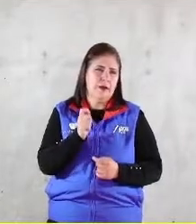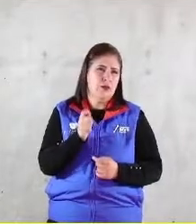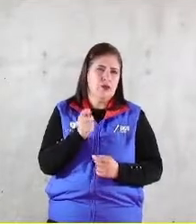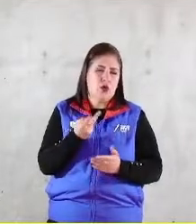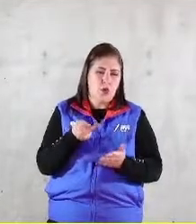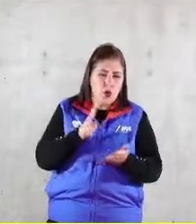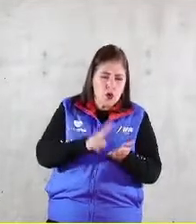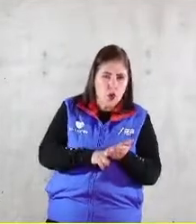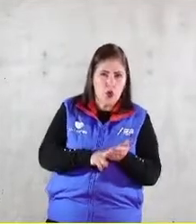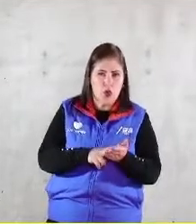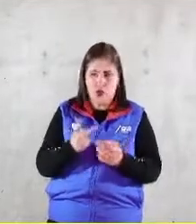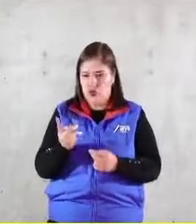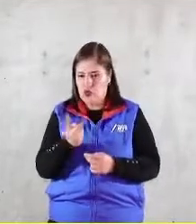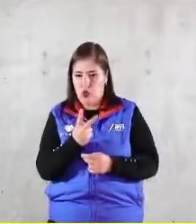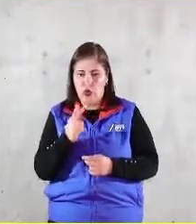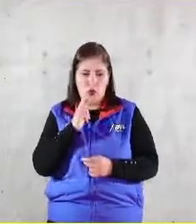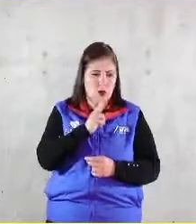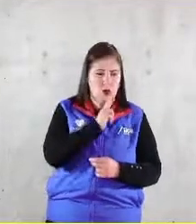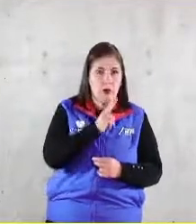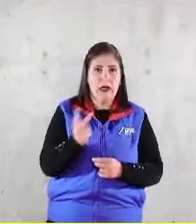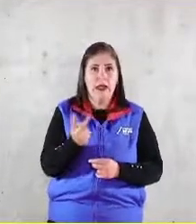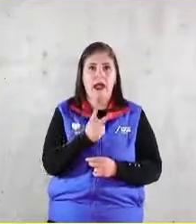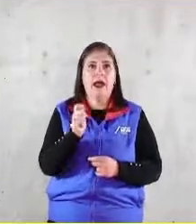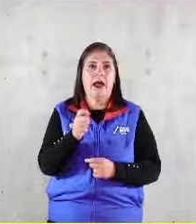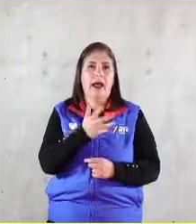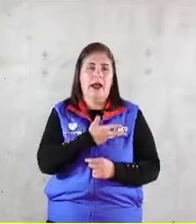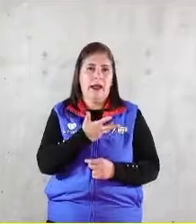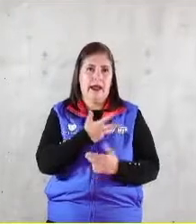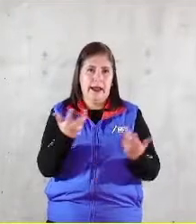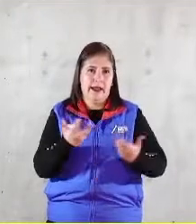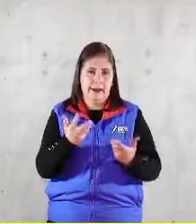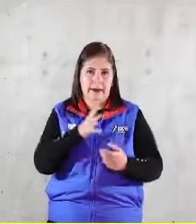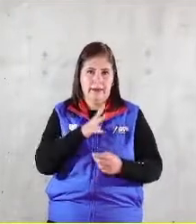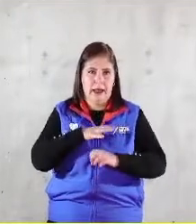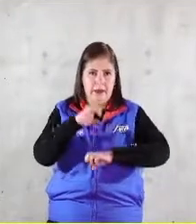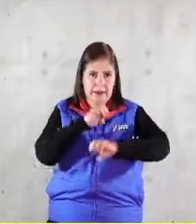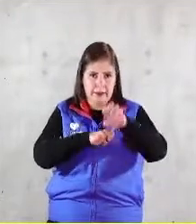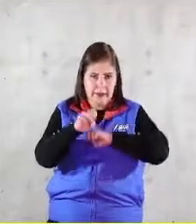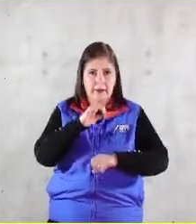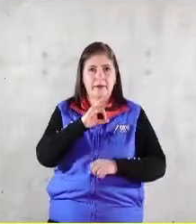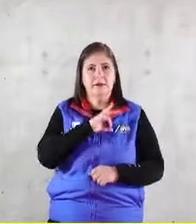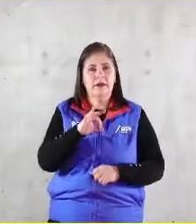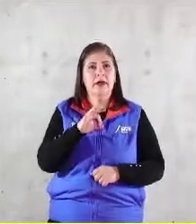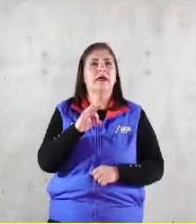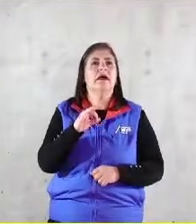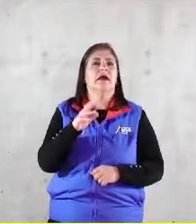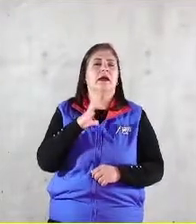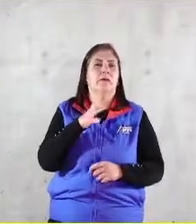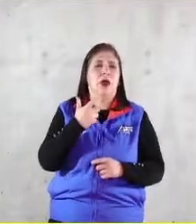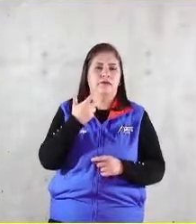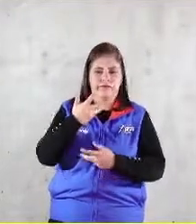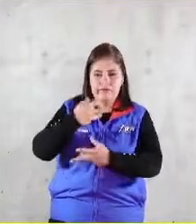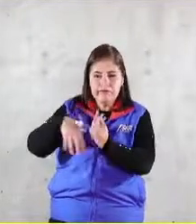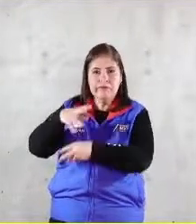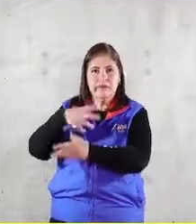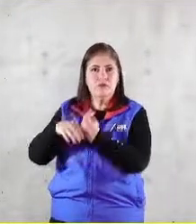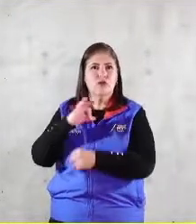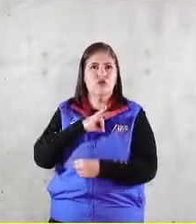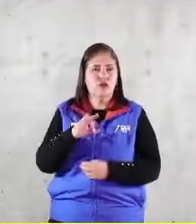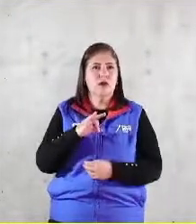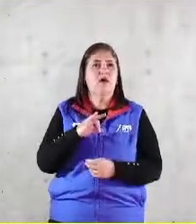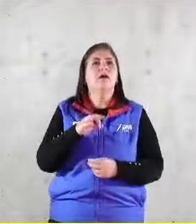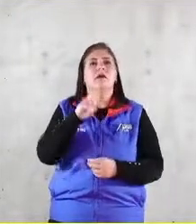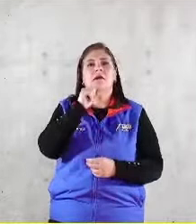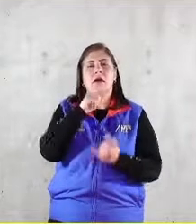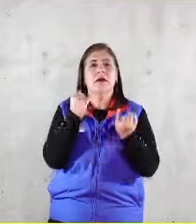entre los dos resultados que hay que generar en la empresa la primera es la creación y distribución de riqueza y la otra es el